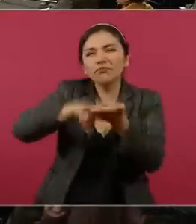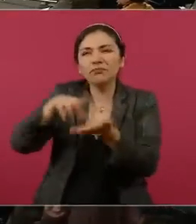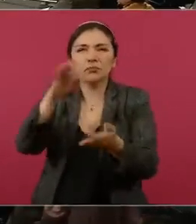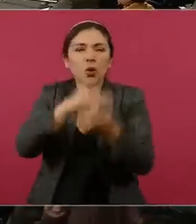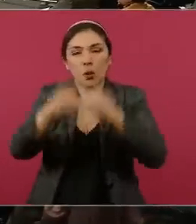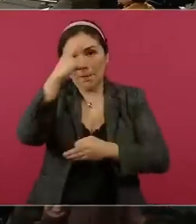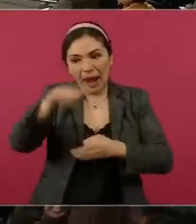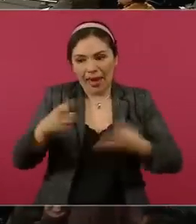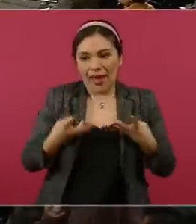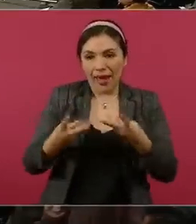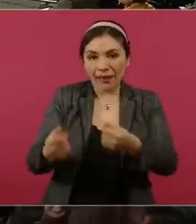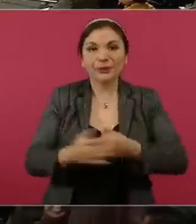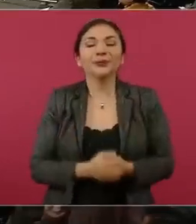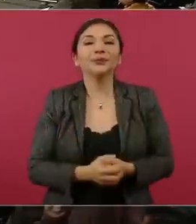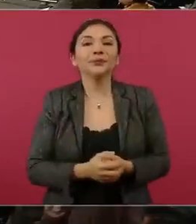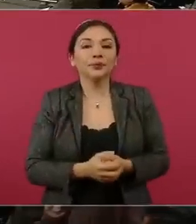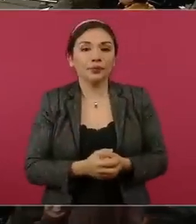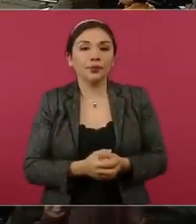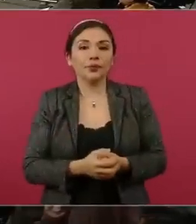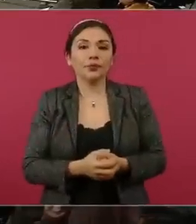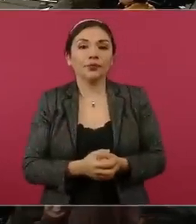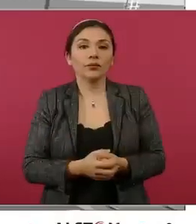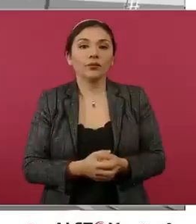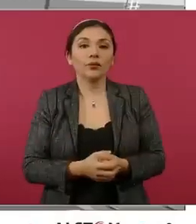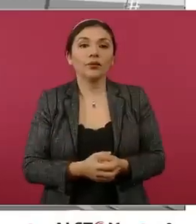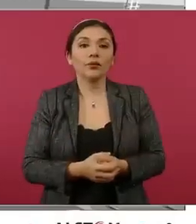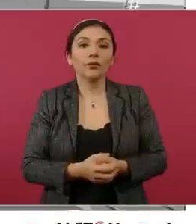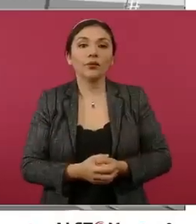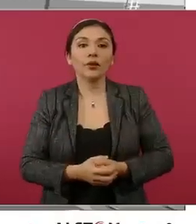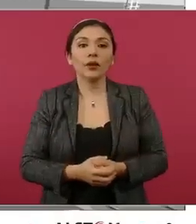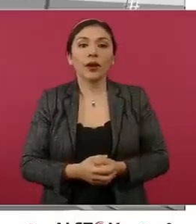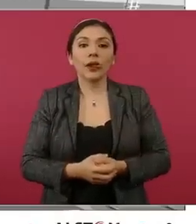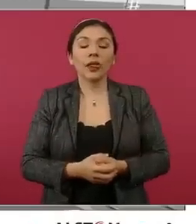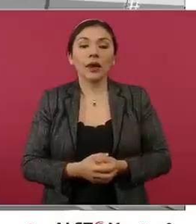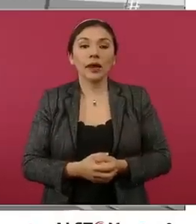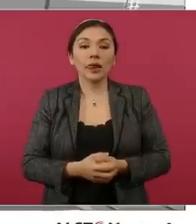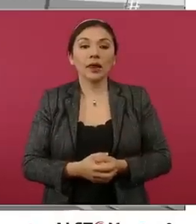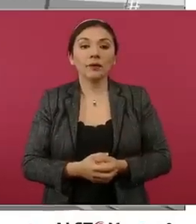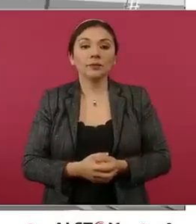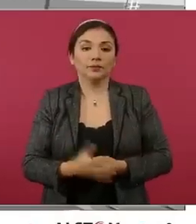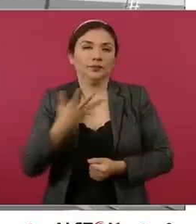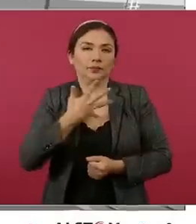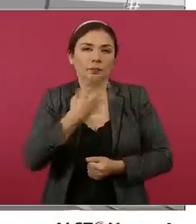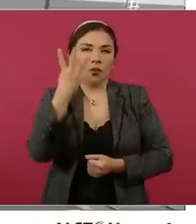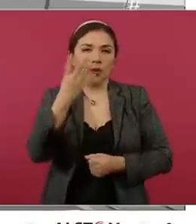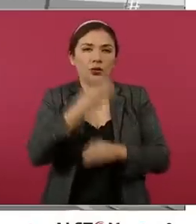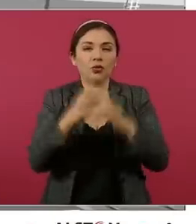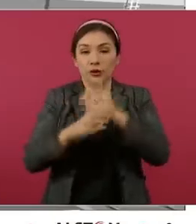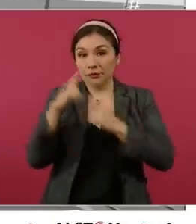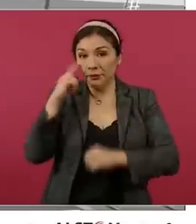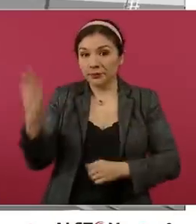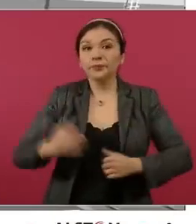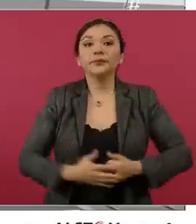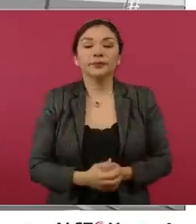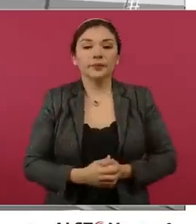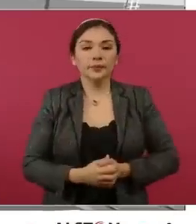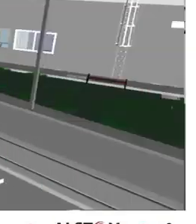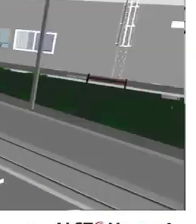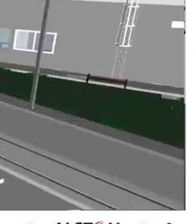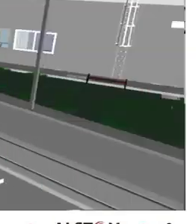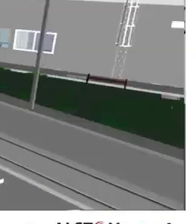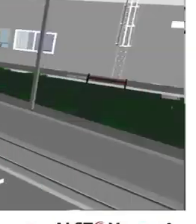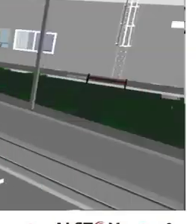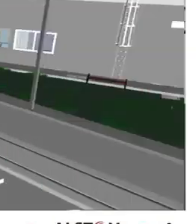utilizar. ¿Cómo se modela o qué se modela? la siguiente… aquí está. Cuatro cosas muy importantes. Todo lo que son los talleres,